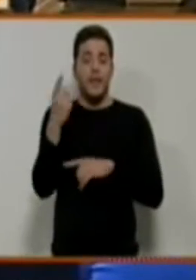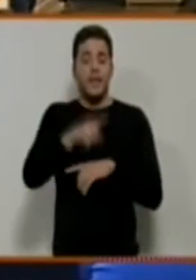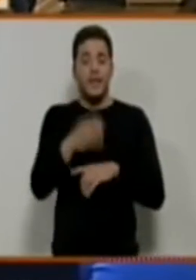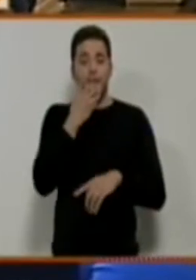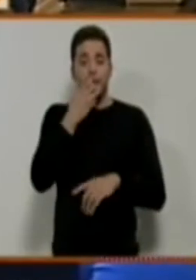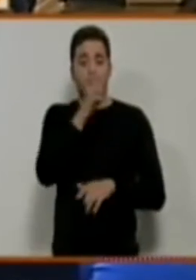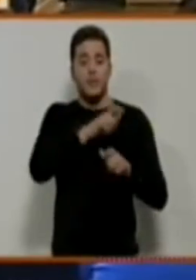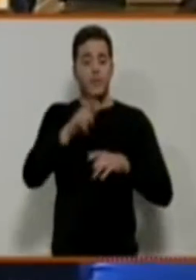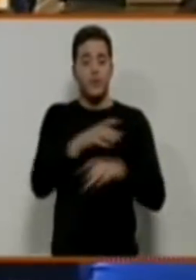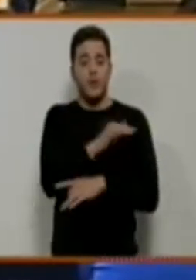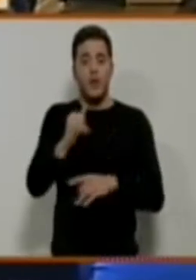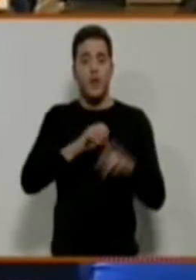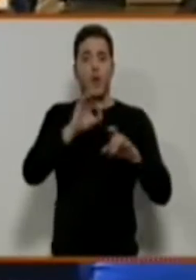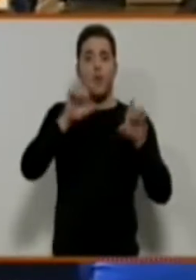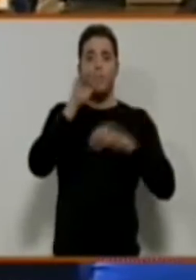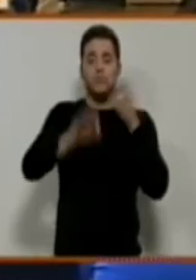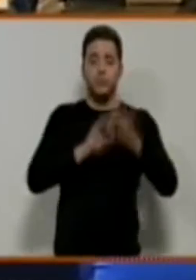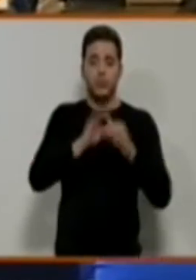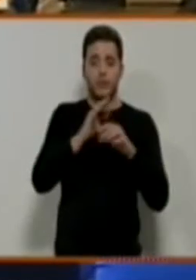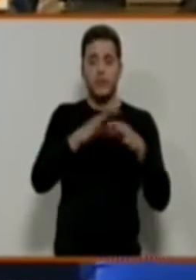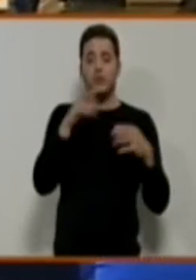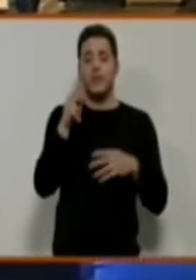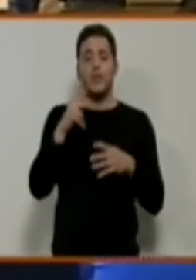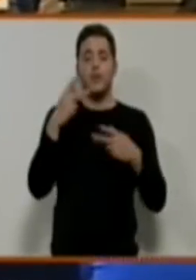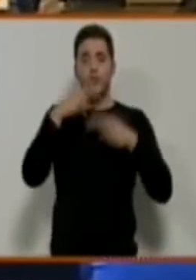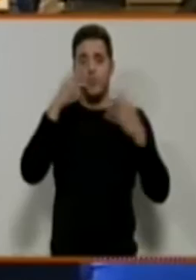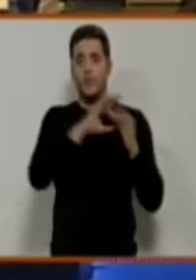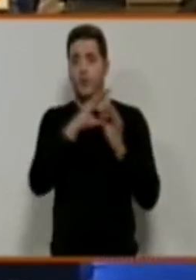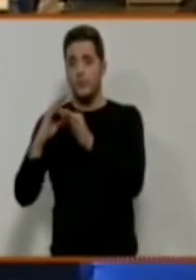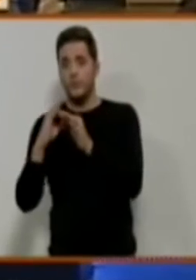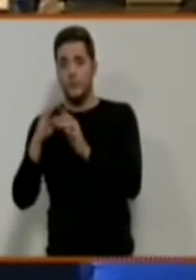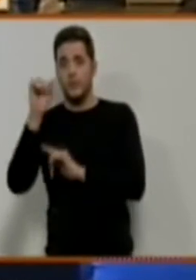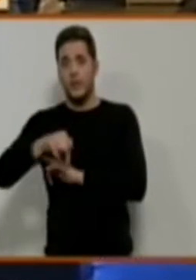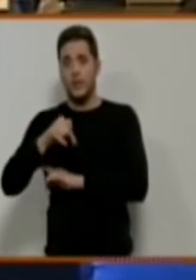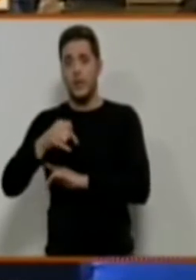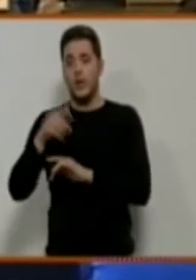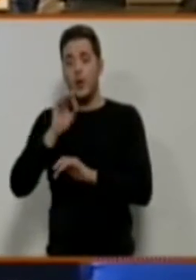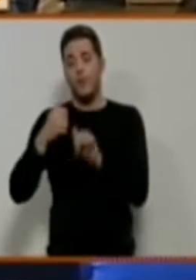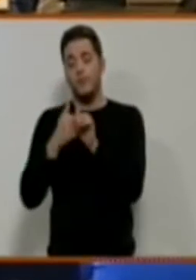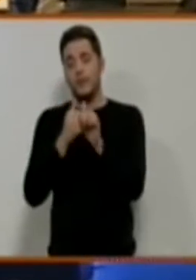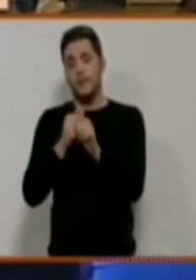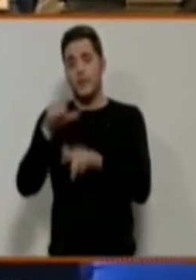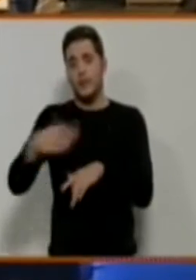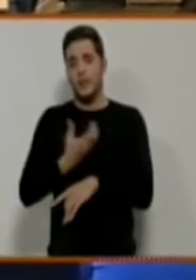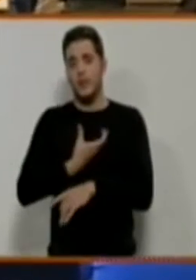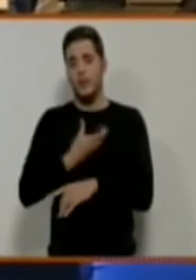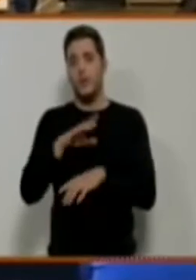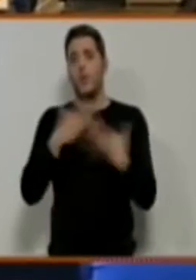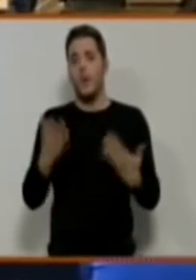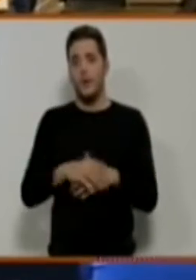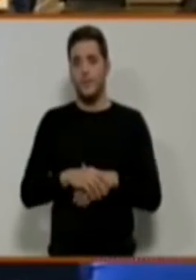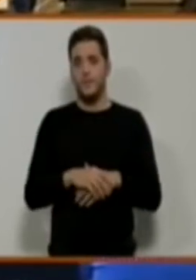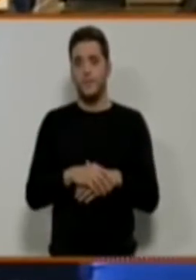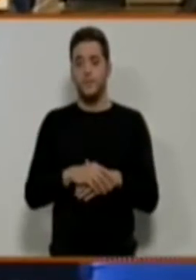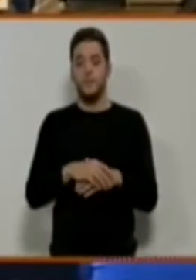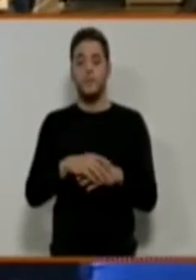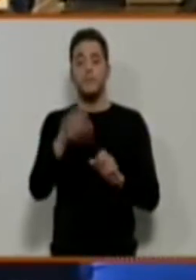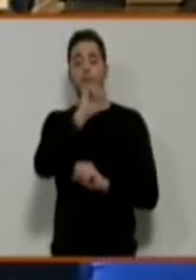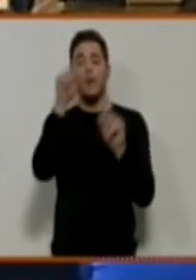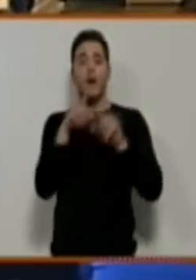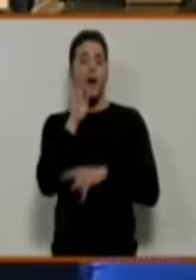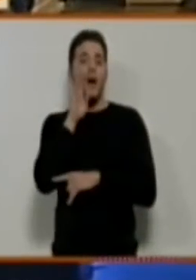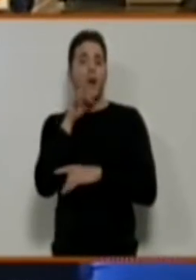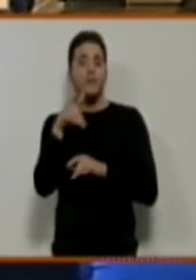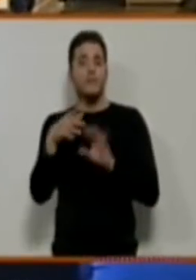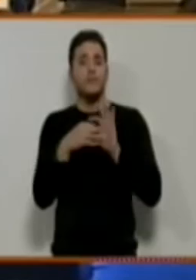existentes en los organismos y entidades de derecho público vinculadas o dependientes de ellas?». Segunda, «¿En relación con la pregunta anterior? ¿Qué puestos